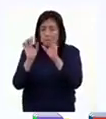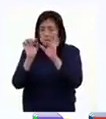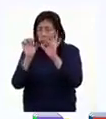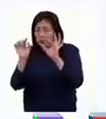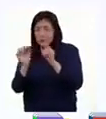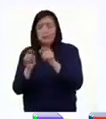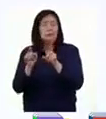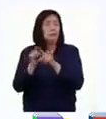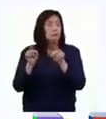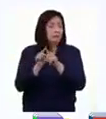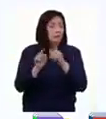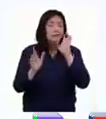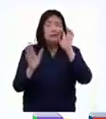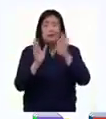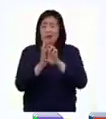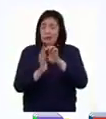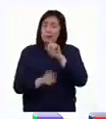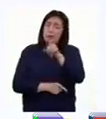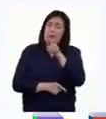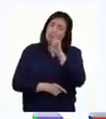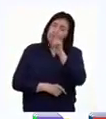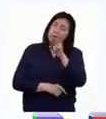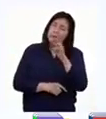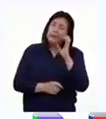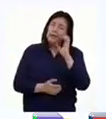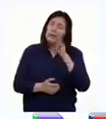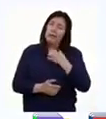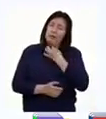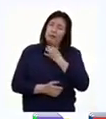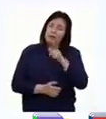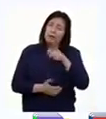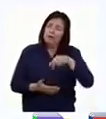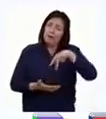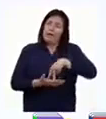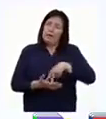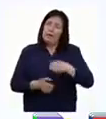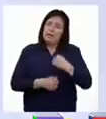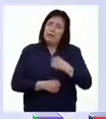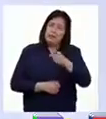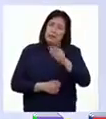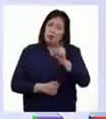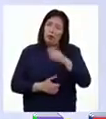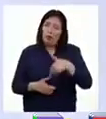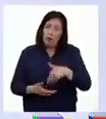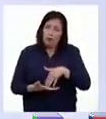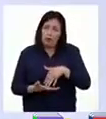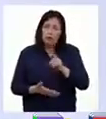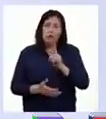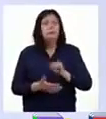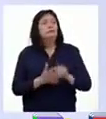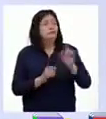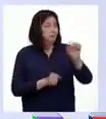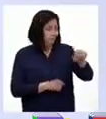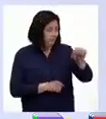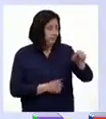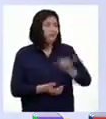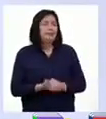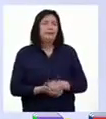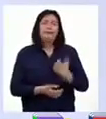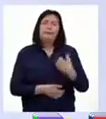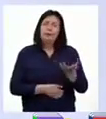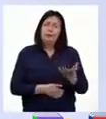que también a partir de su ejemplo, a ser valiente, perseverante y a nunca rendirse. Sí, Pati. Tienes razón.